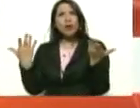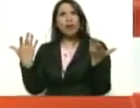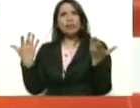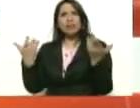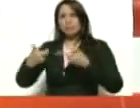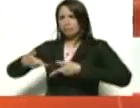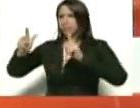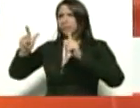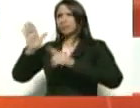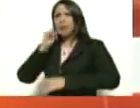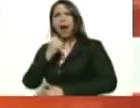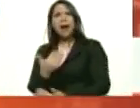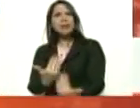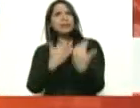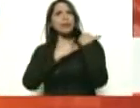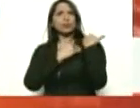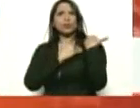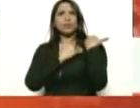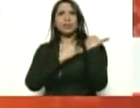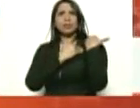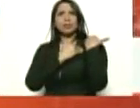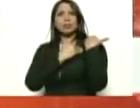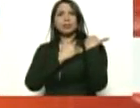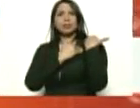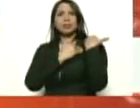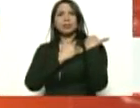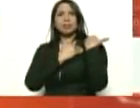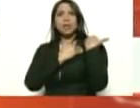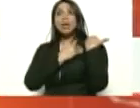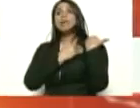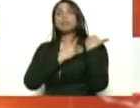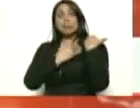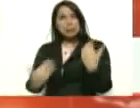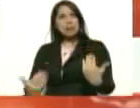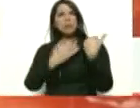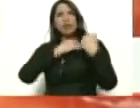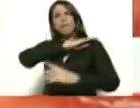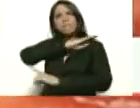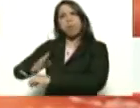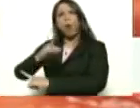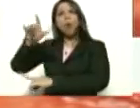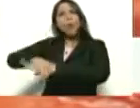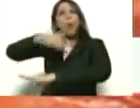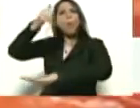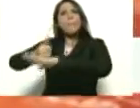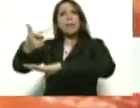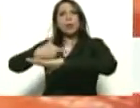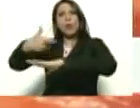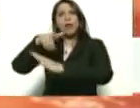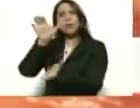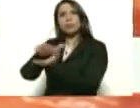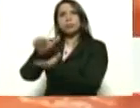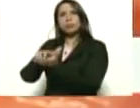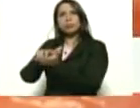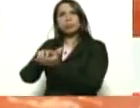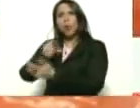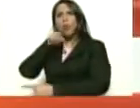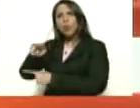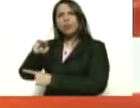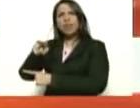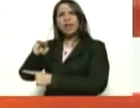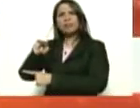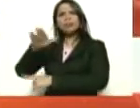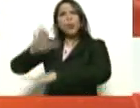bueno a la irresponsabilidad. Es responsable el gobernador de Nueva Esparta de esta situación. Lo hago responsable